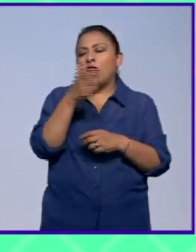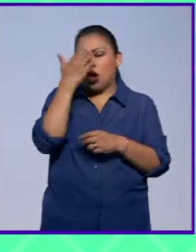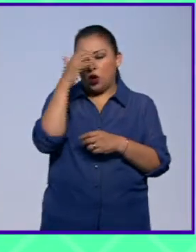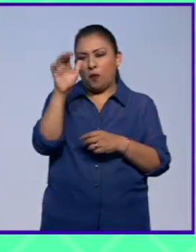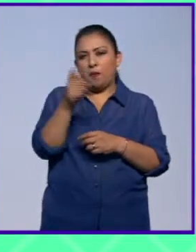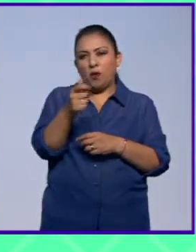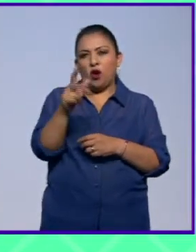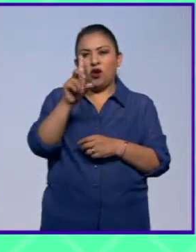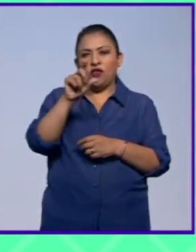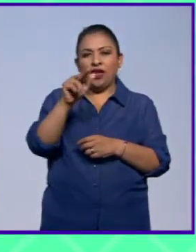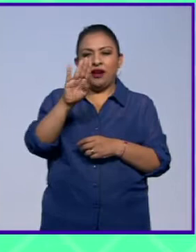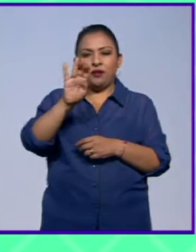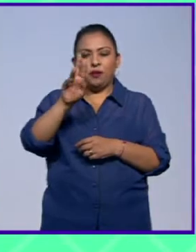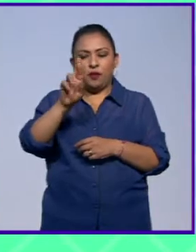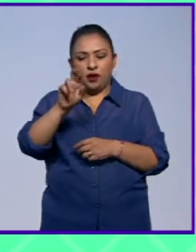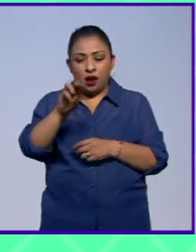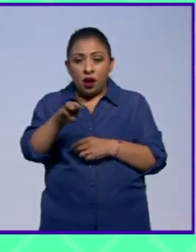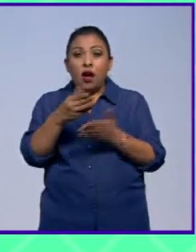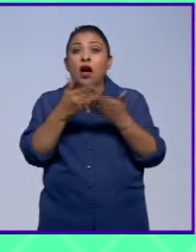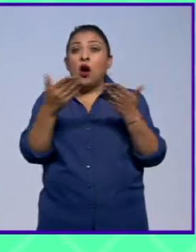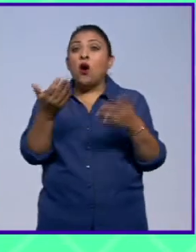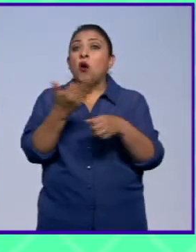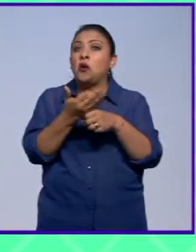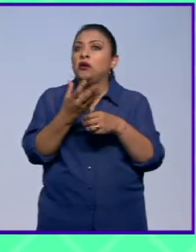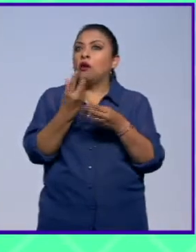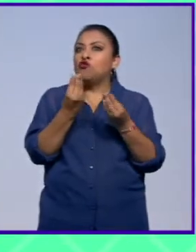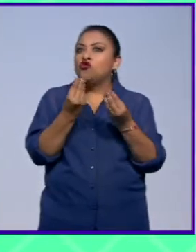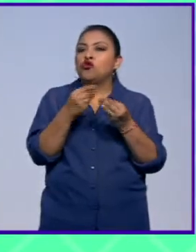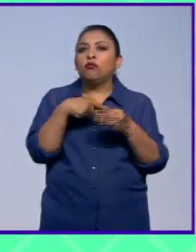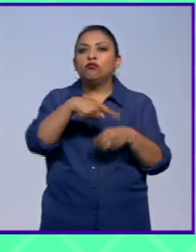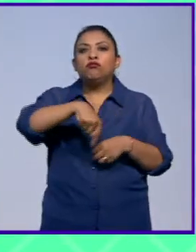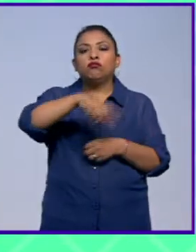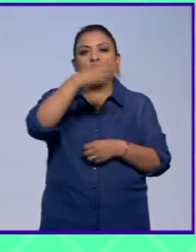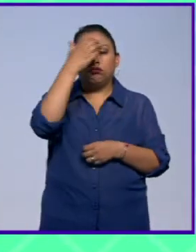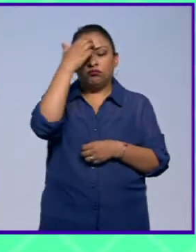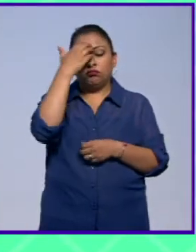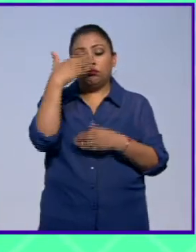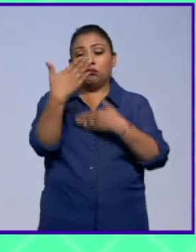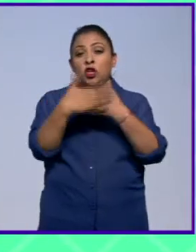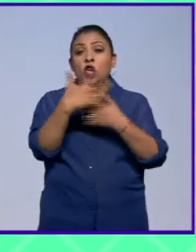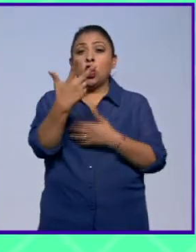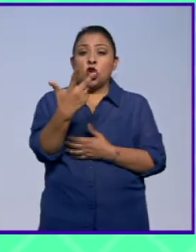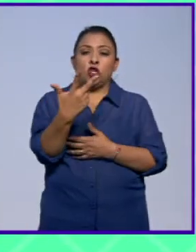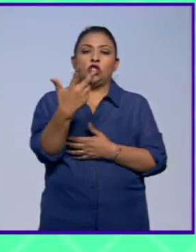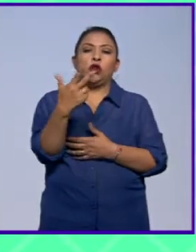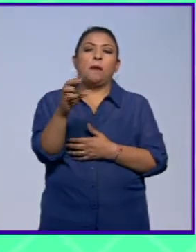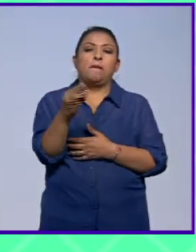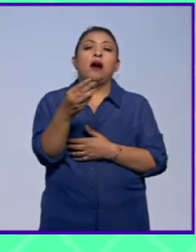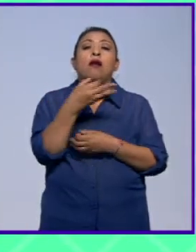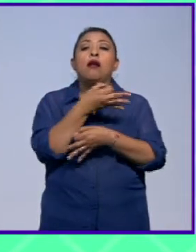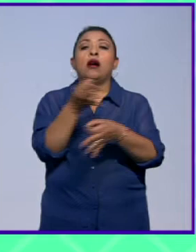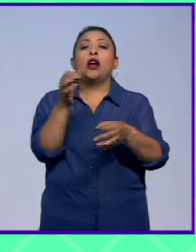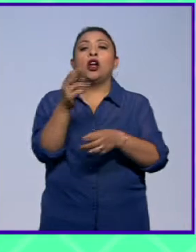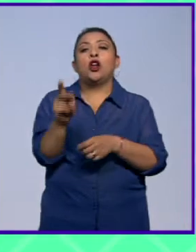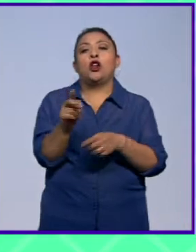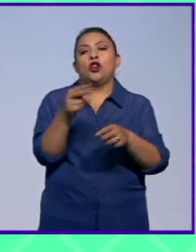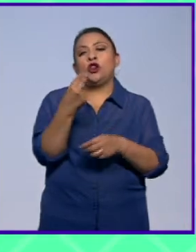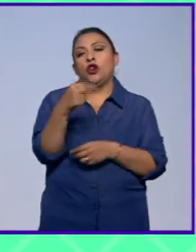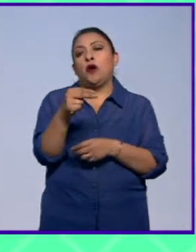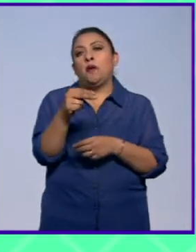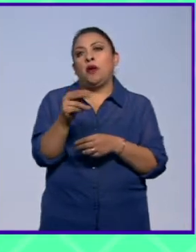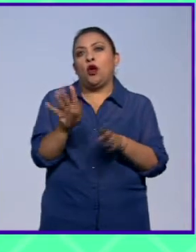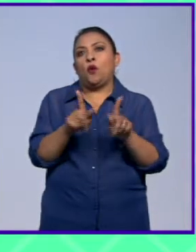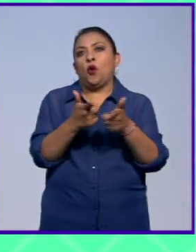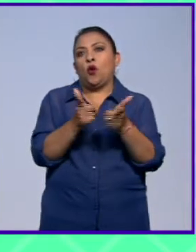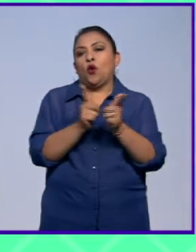pero ahorita está como muy en su momento. El próximo 8 de mayo revelarán el nombre de una banda sorpresa, pero